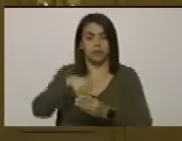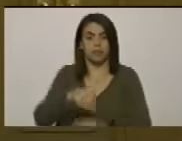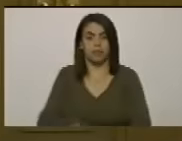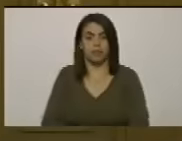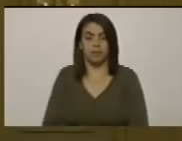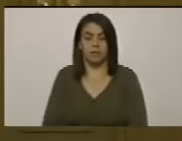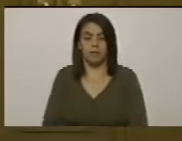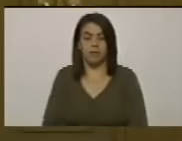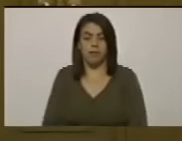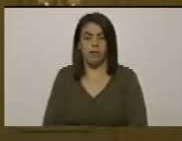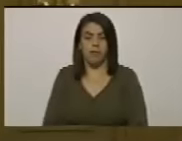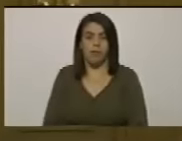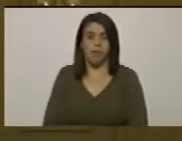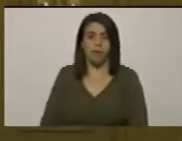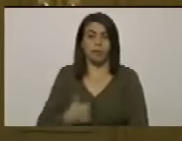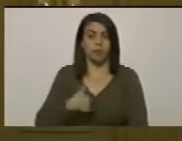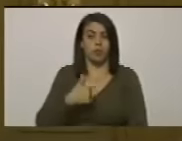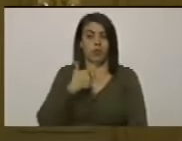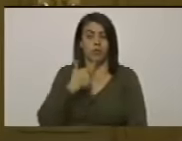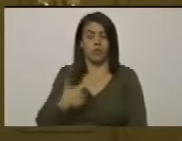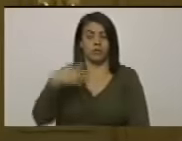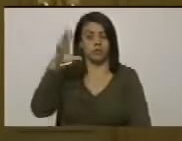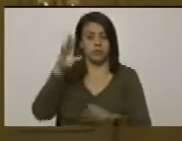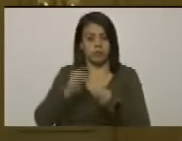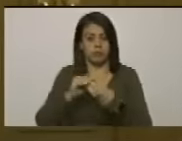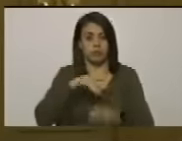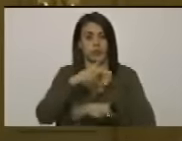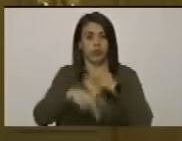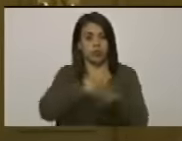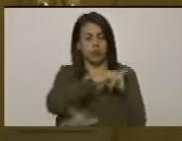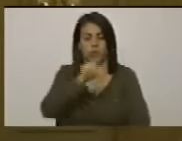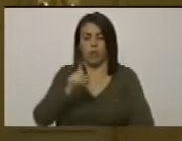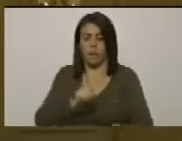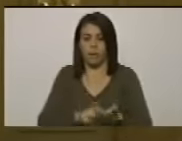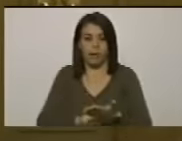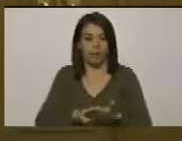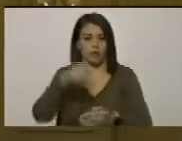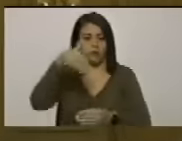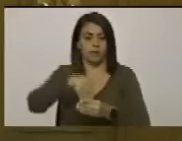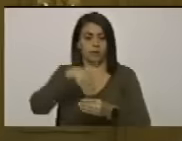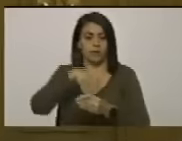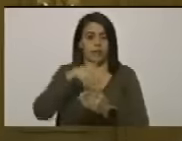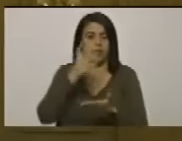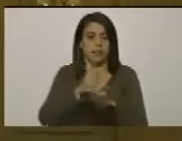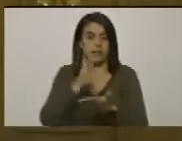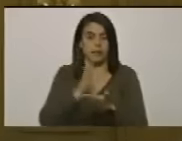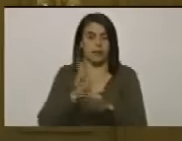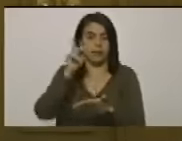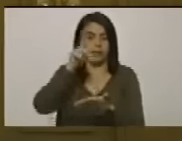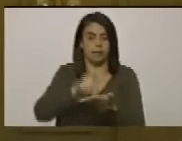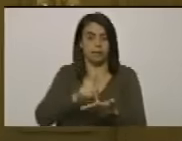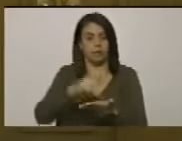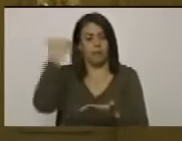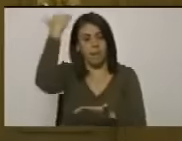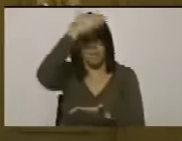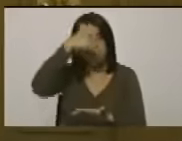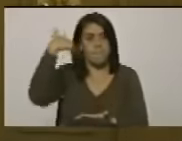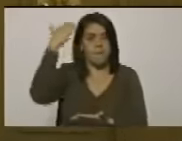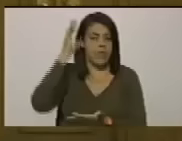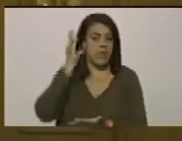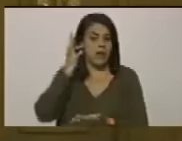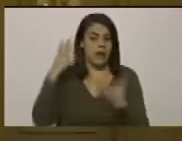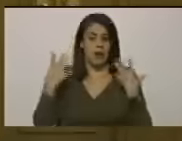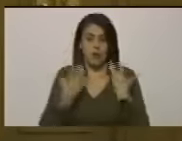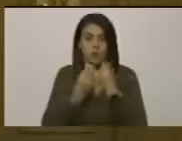yo diría que la totalidad de los procesos electorales siempre estaba piedad Córdoba como